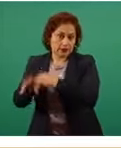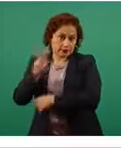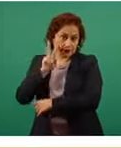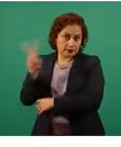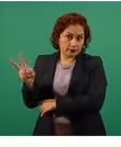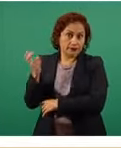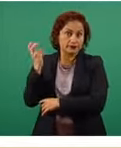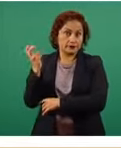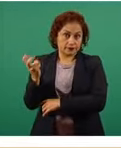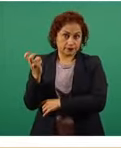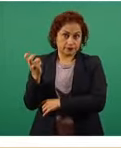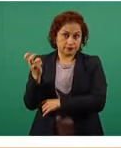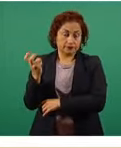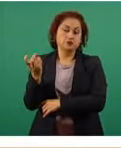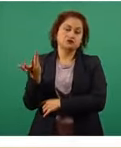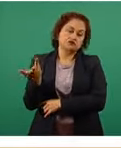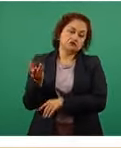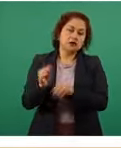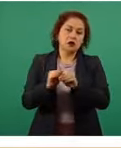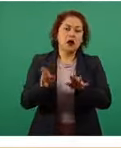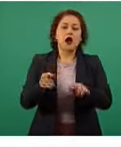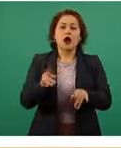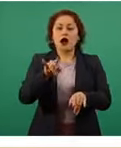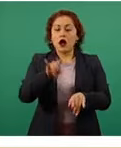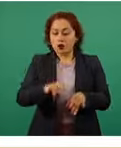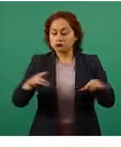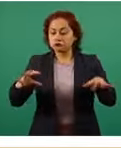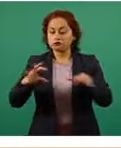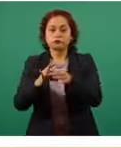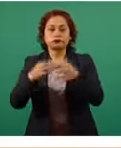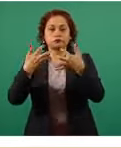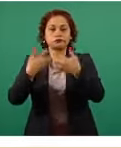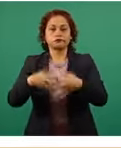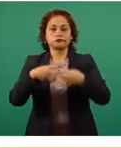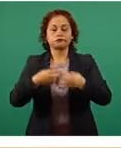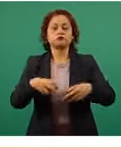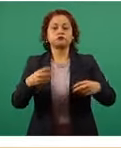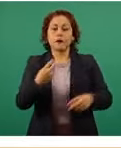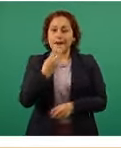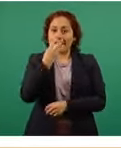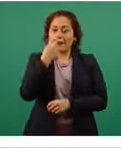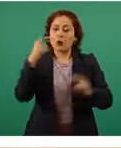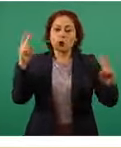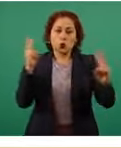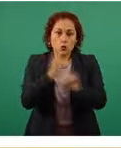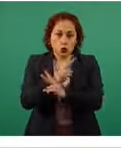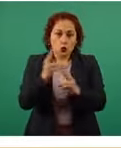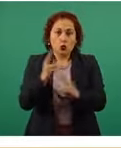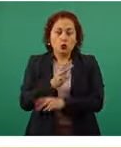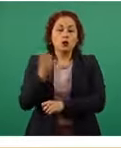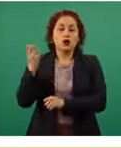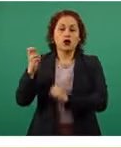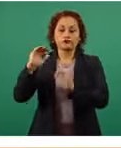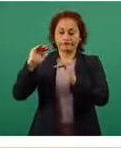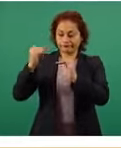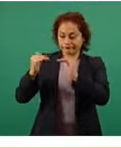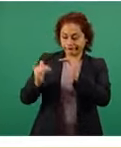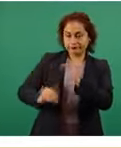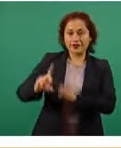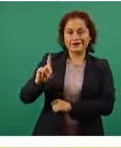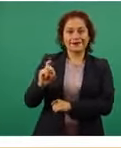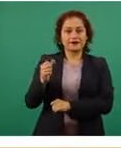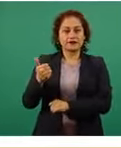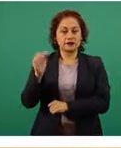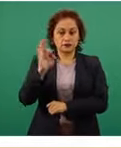contar con ventilador. En esto la ocupación ha sido decreciente en un 36 por ciento